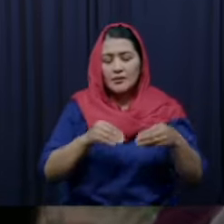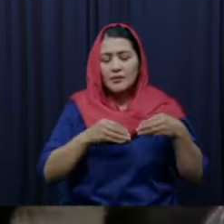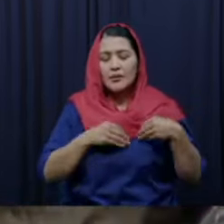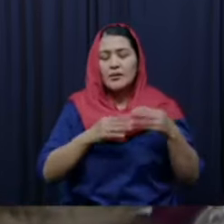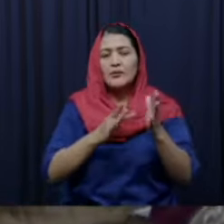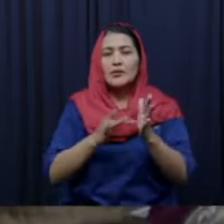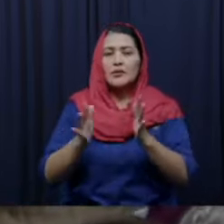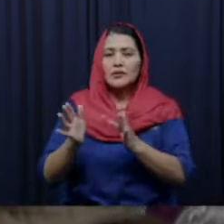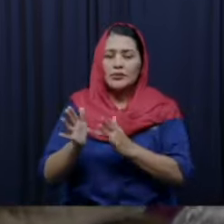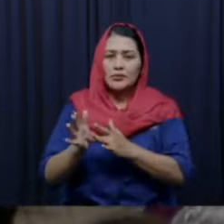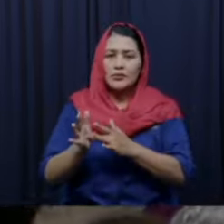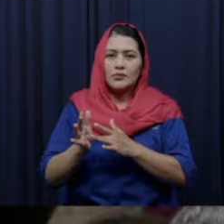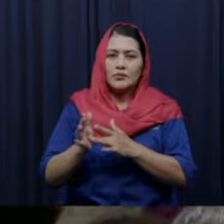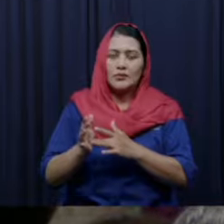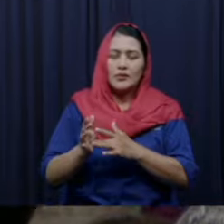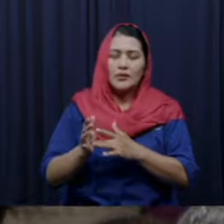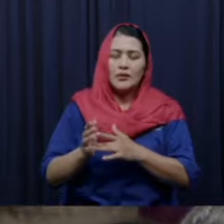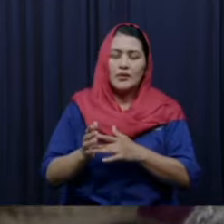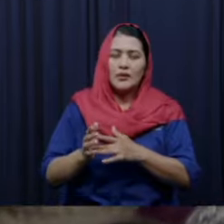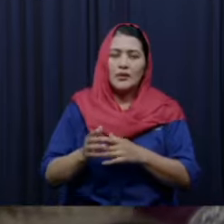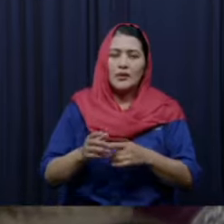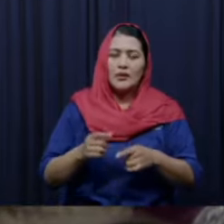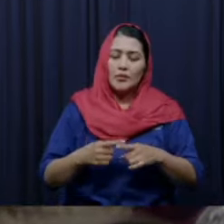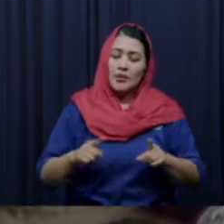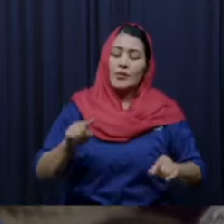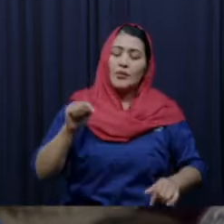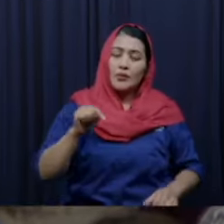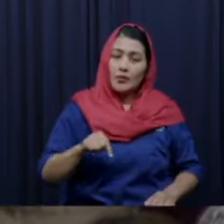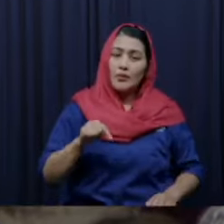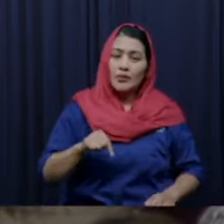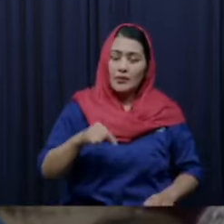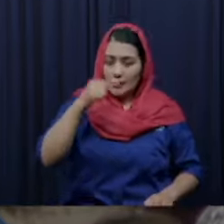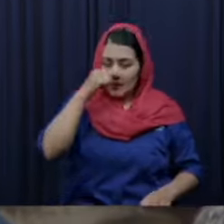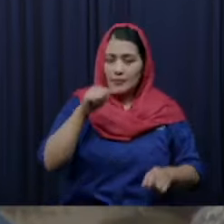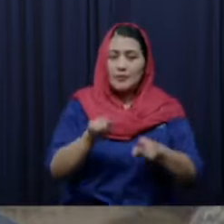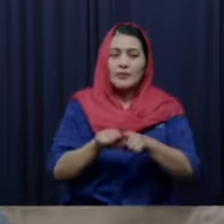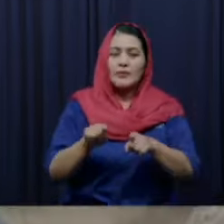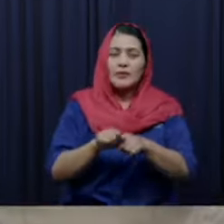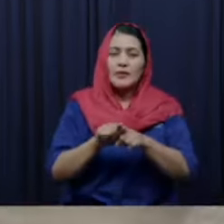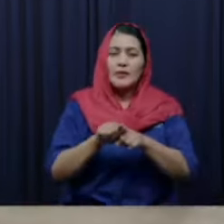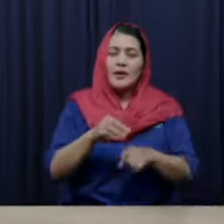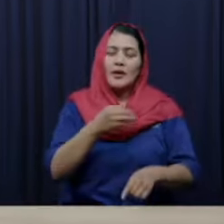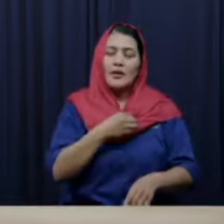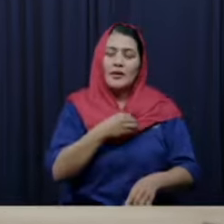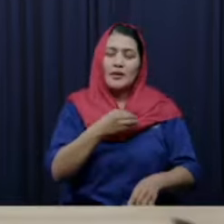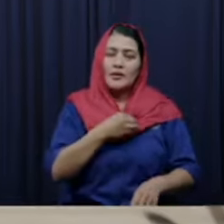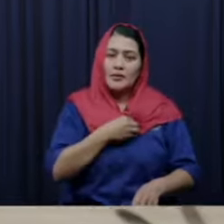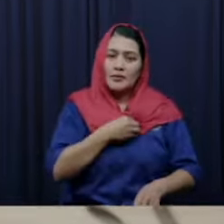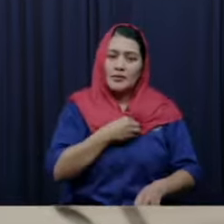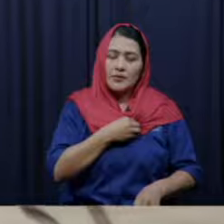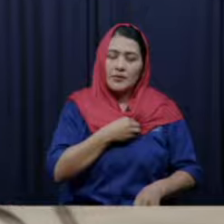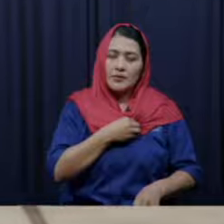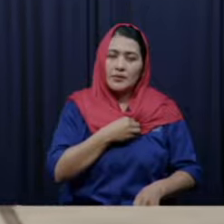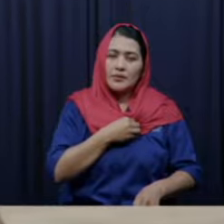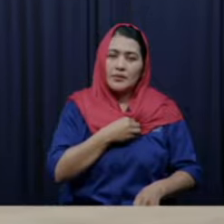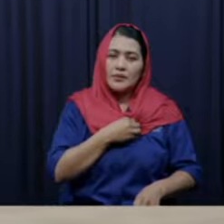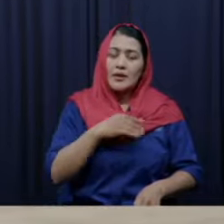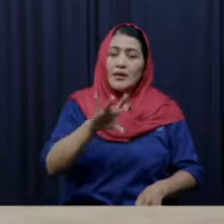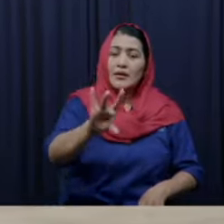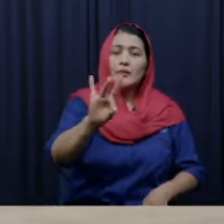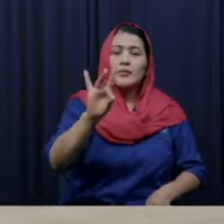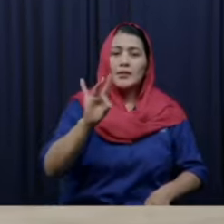embargo quisiéramos hacer la invitación para aquellos que aún no han tomado esta decisión esta es una